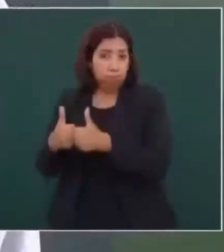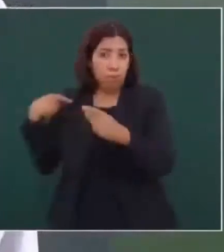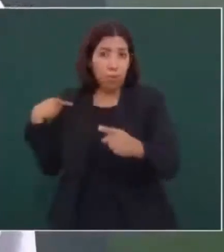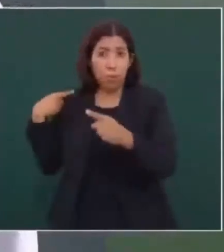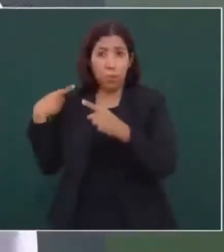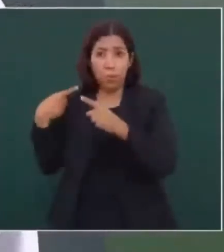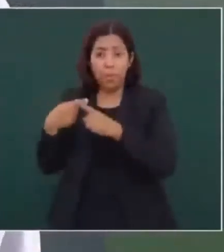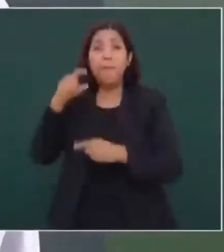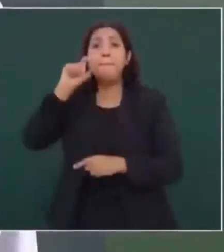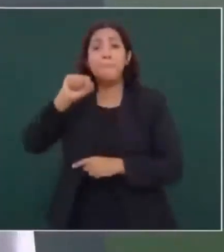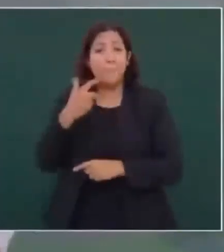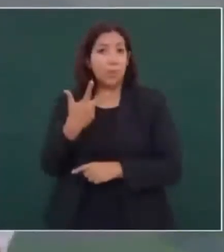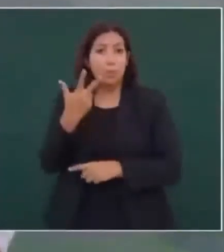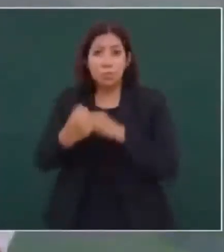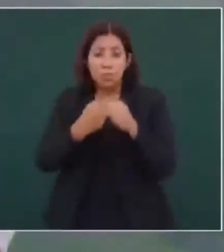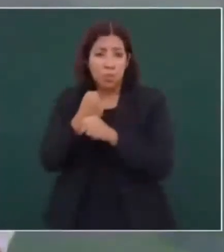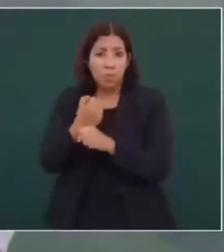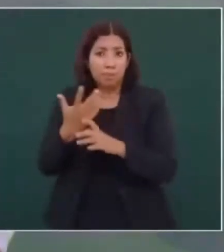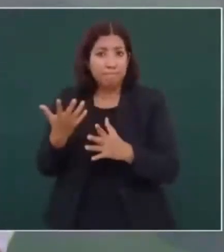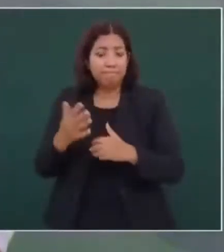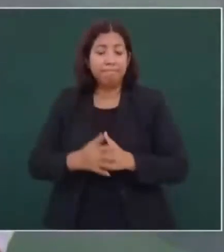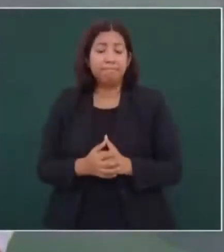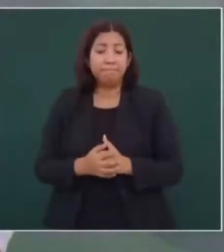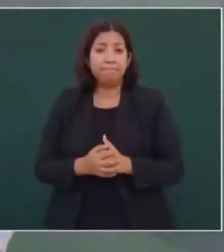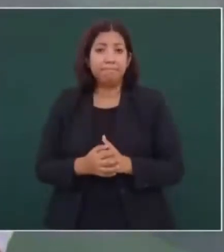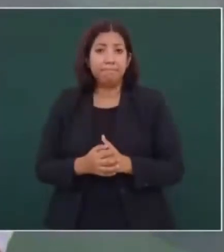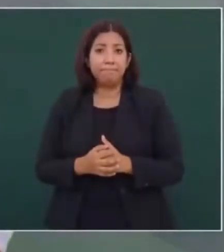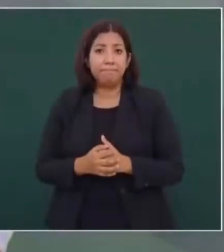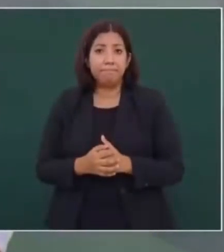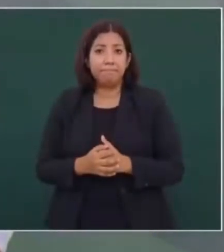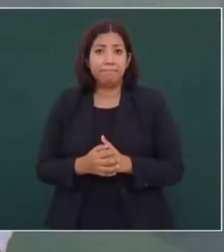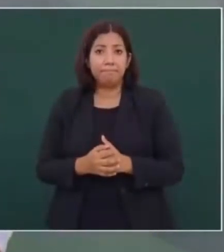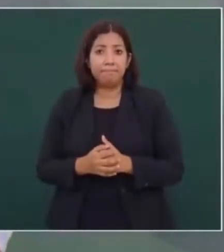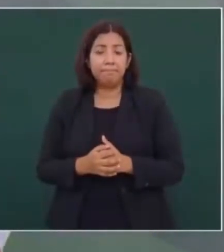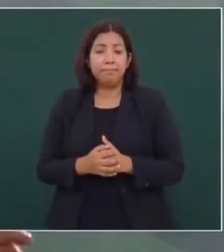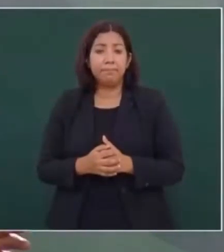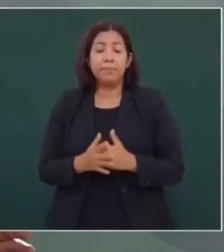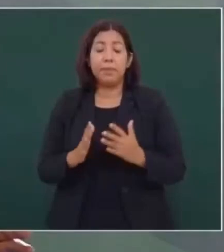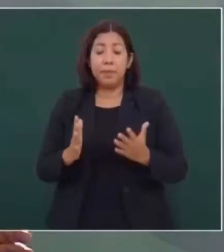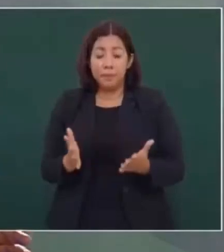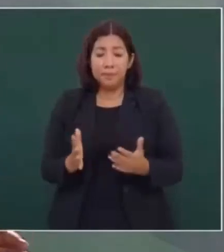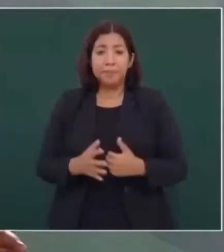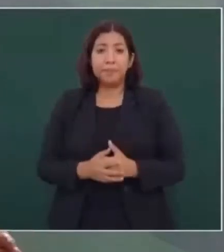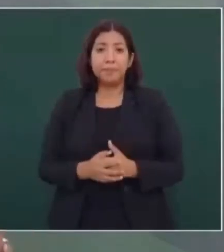Aprovecho para comentarlo. Muy bien.